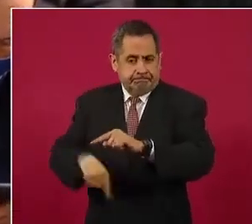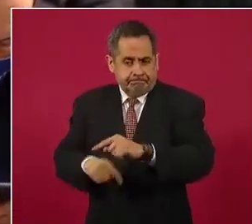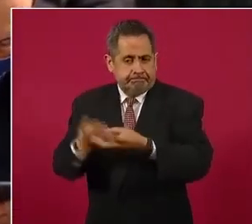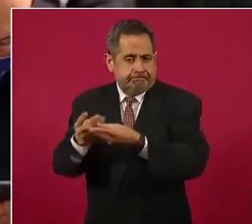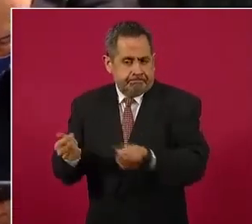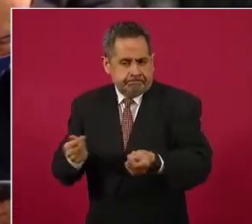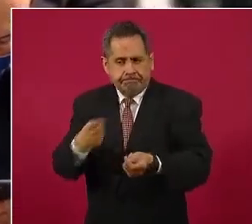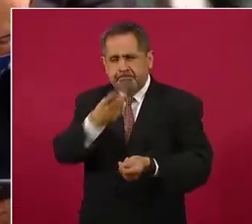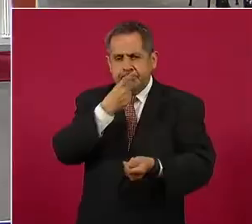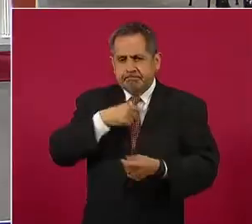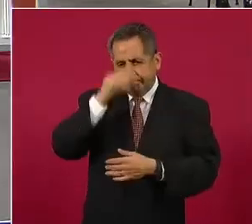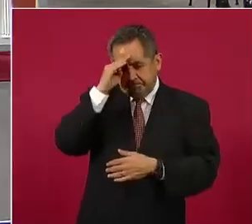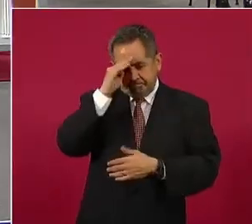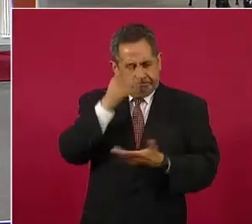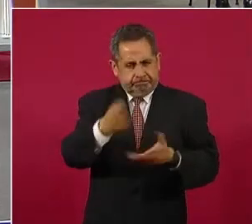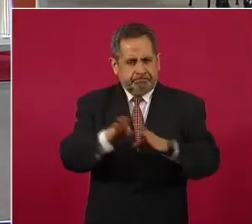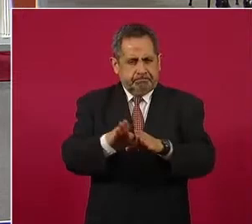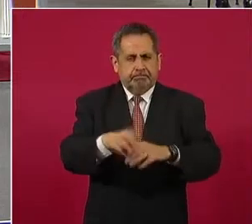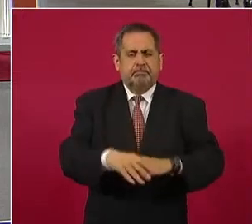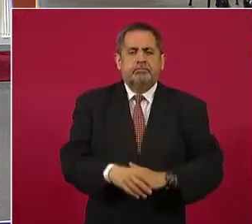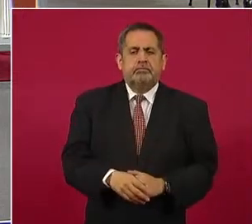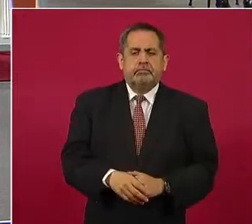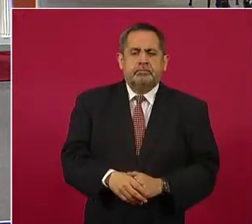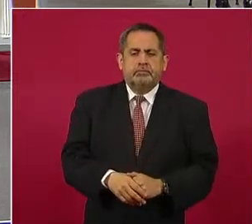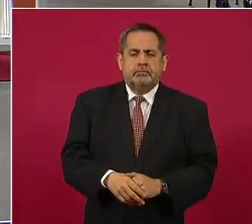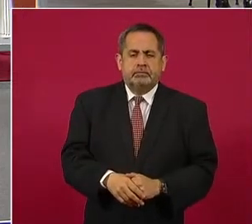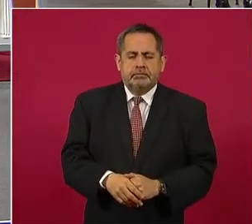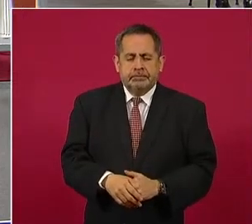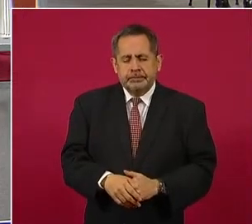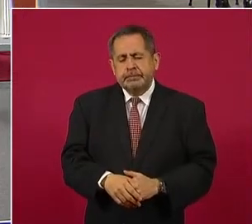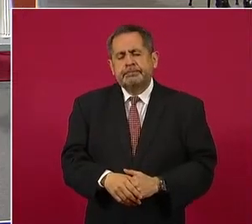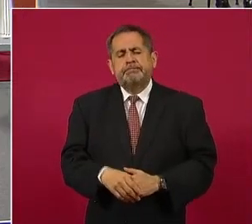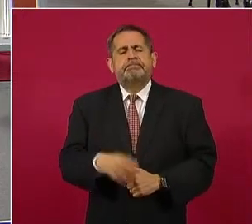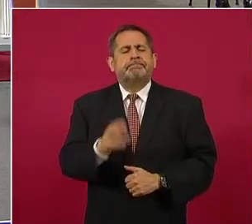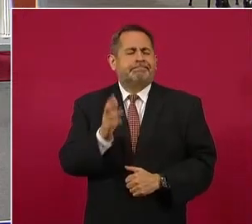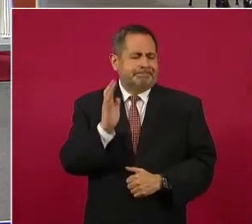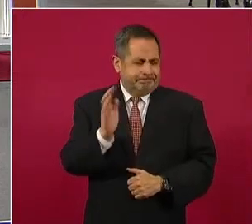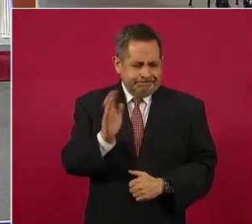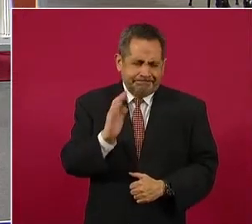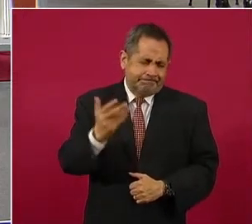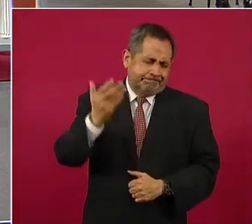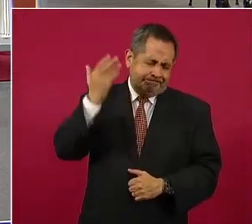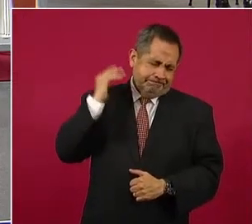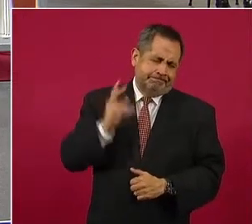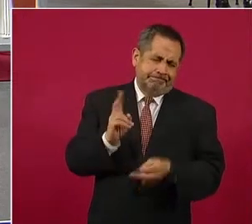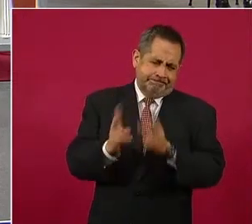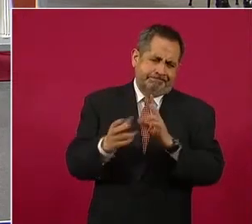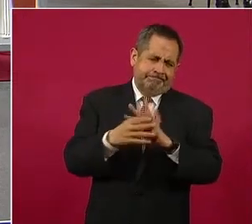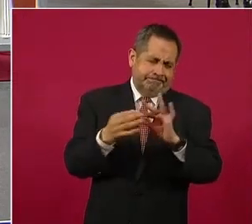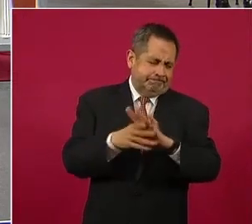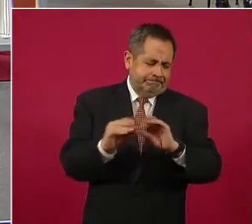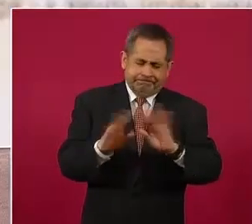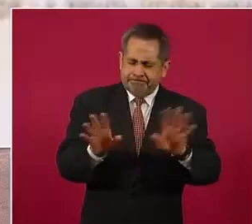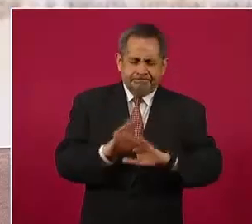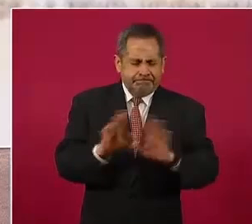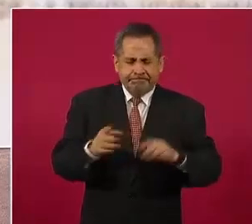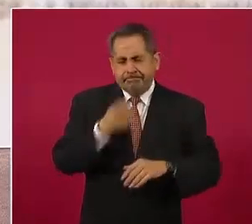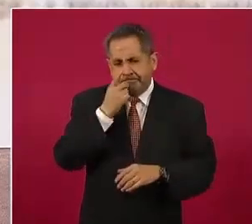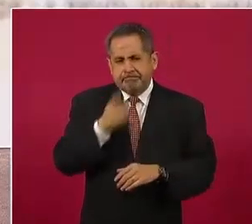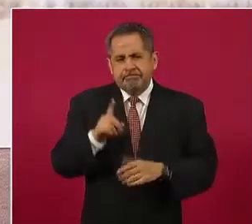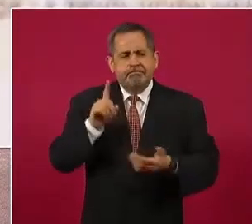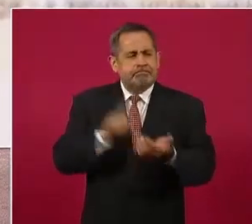nos comentara al respecto. Pues ya hemos hablado de eso, de cómo los